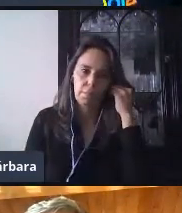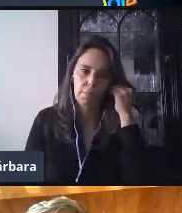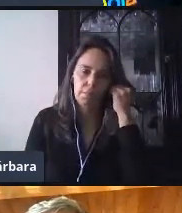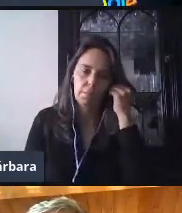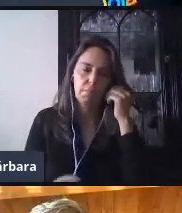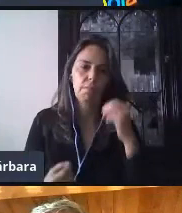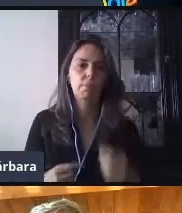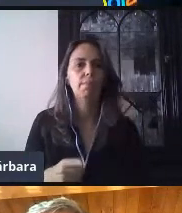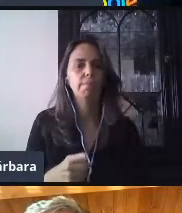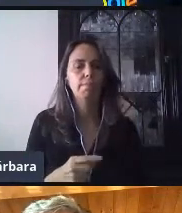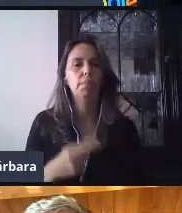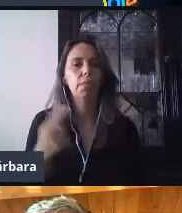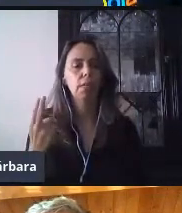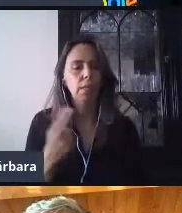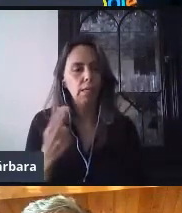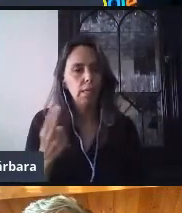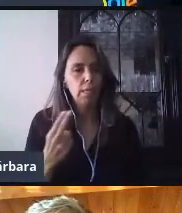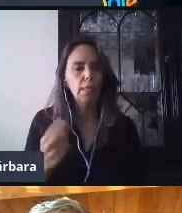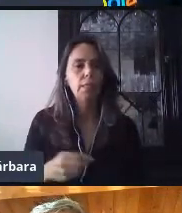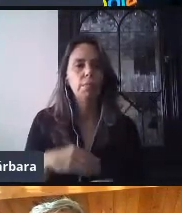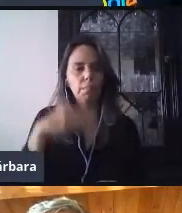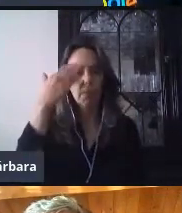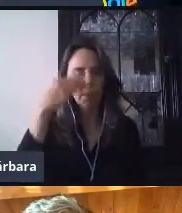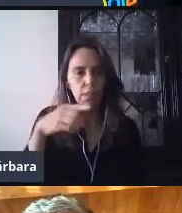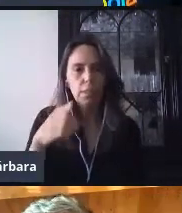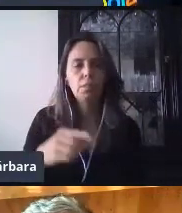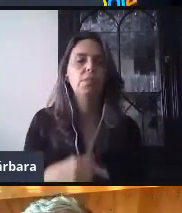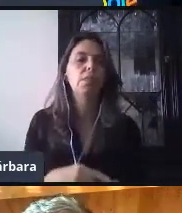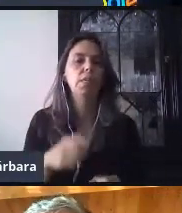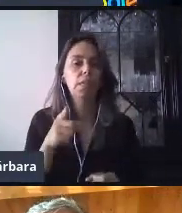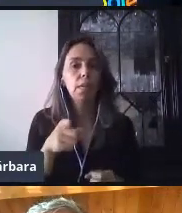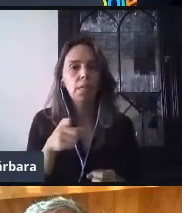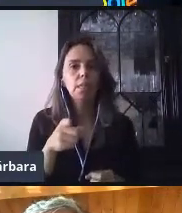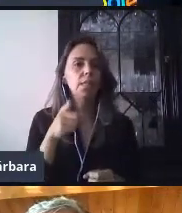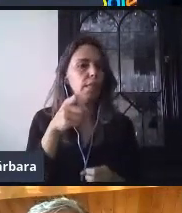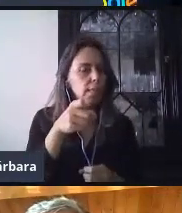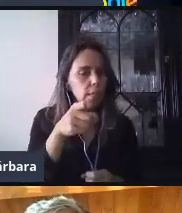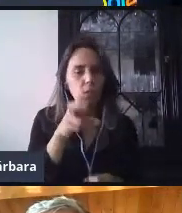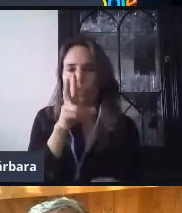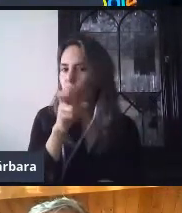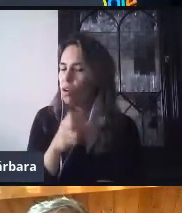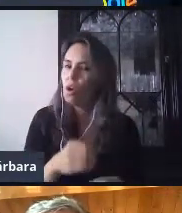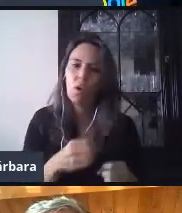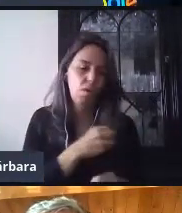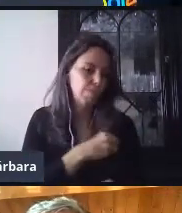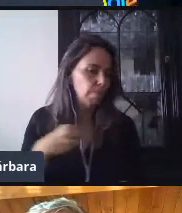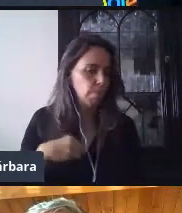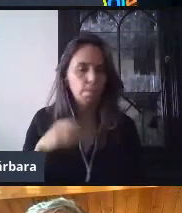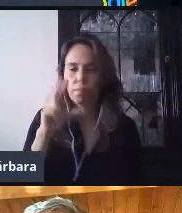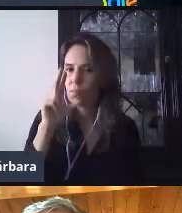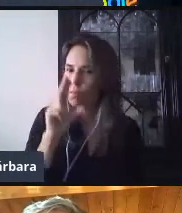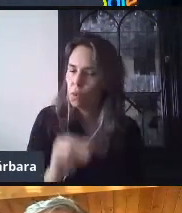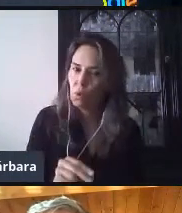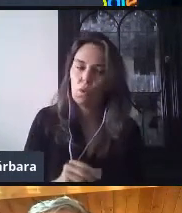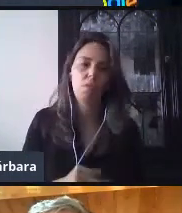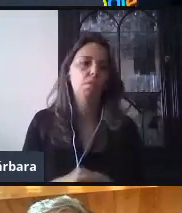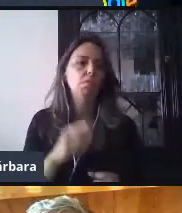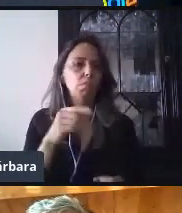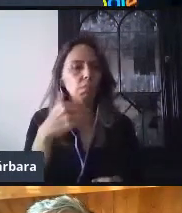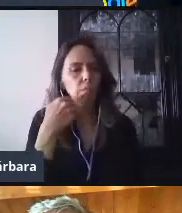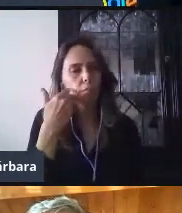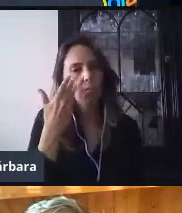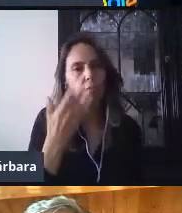en que estas herramientas no son obligatorias. No son obligatorias. Si algún